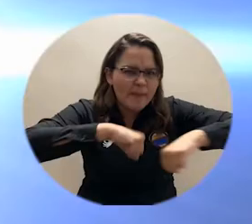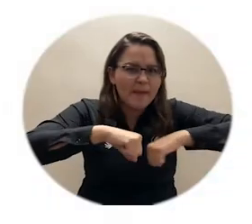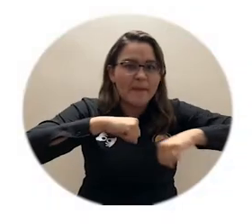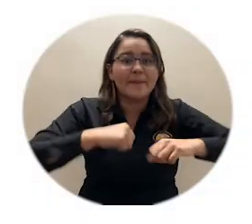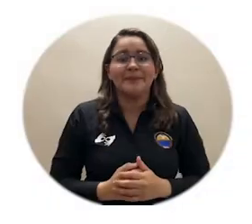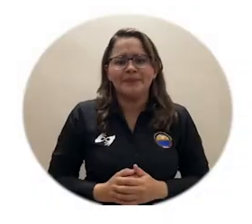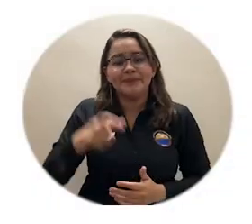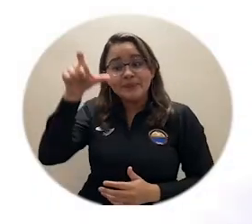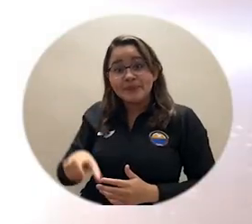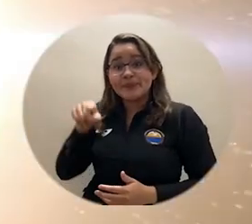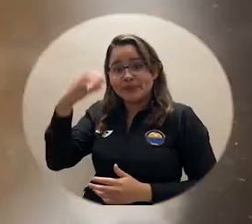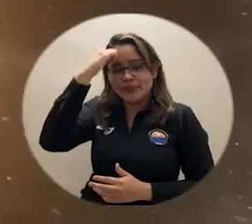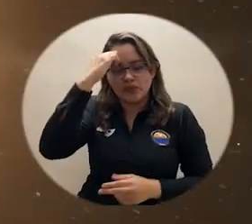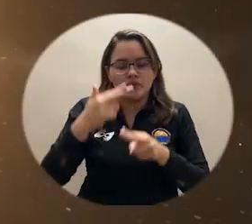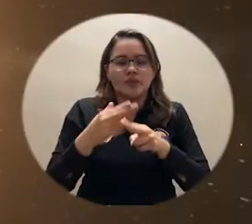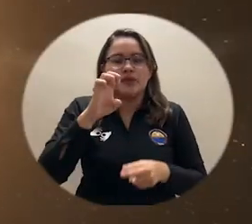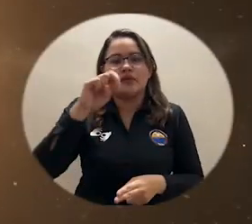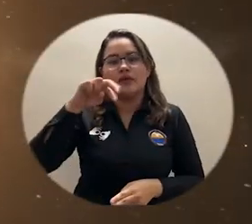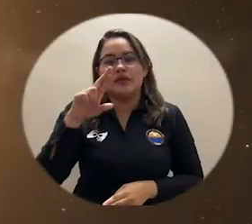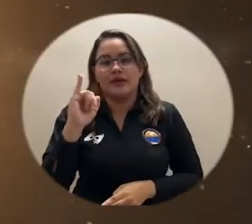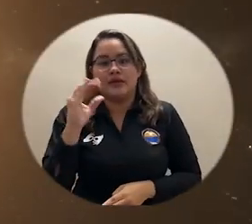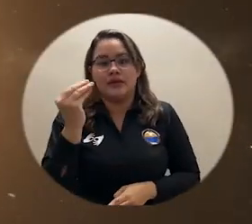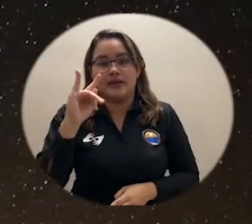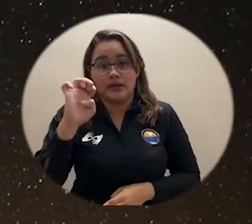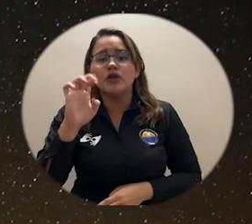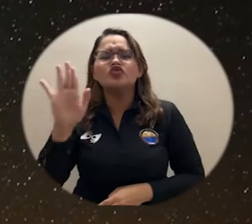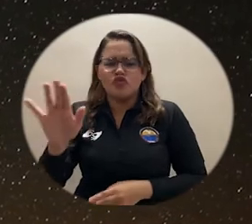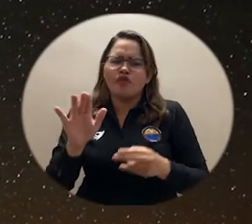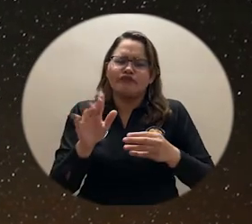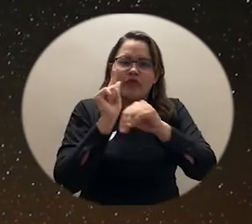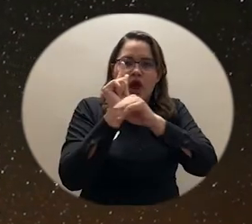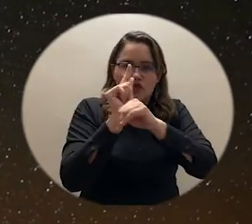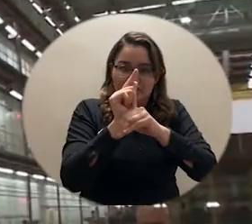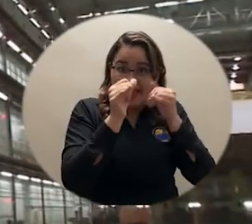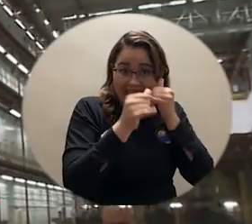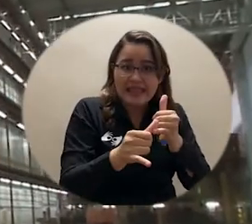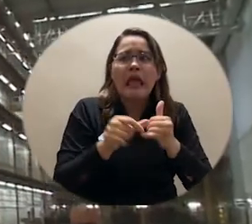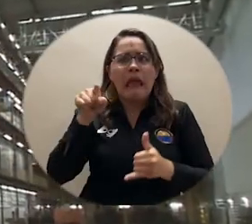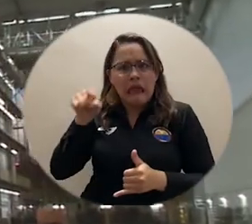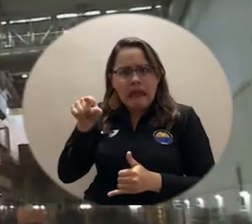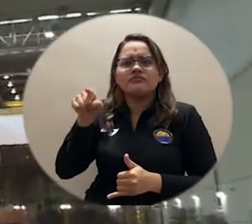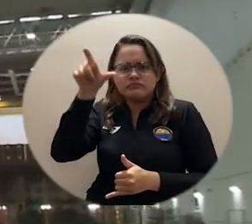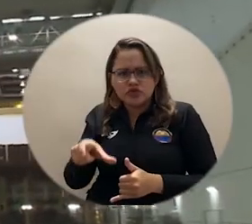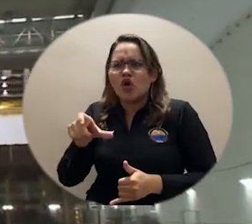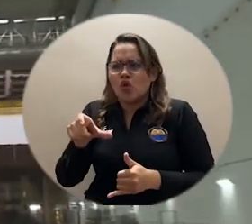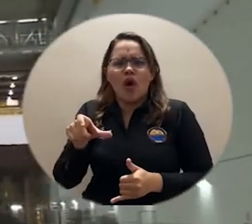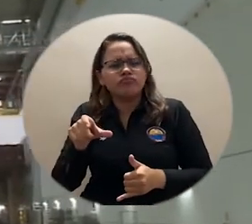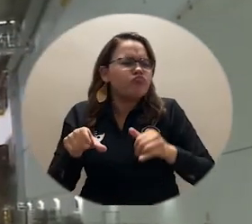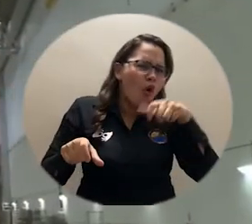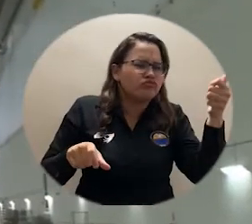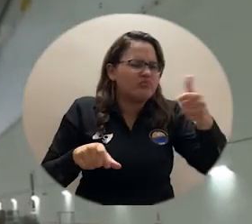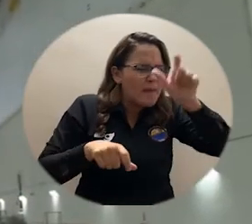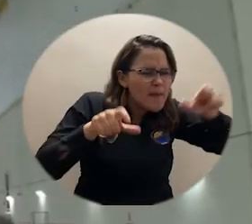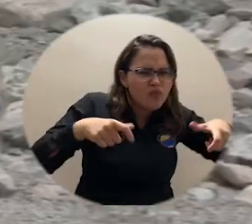liderazgo del doctor Enrique Arrieta Díaz, docente e investigador de la Facultad de Ingeniería, quien es miembro colaborador del experimento NOVA, en